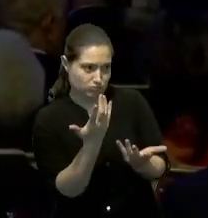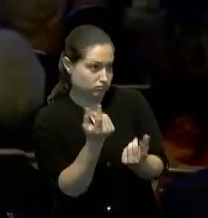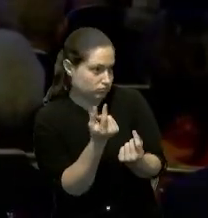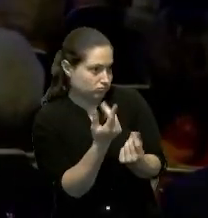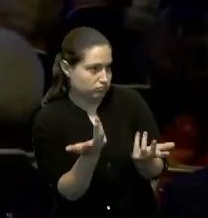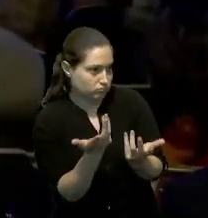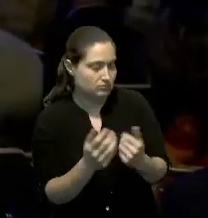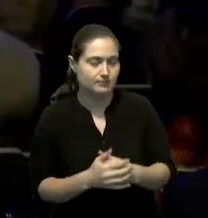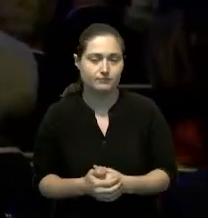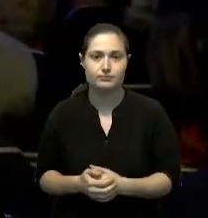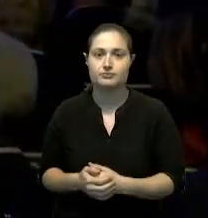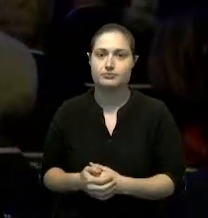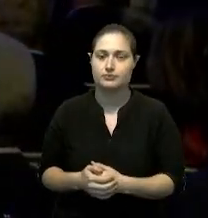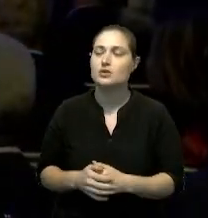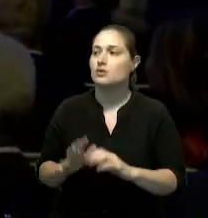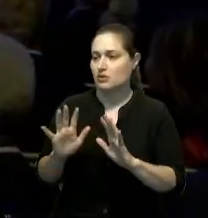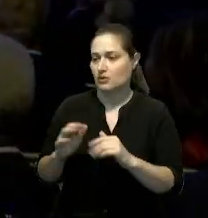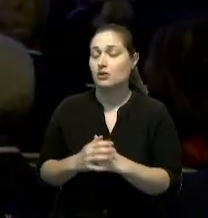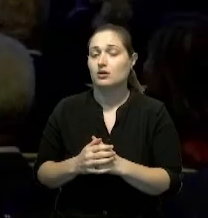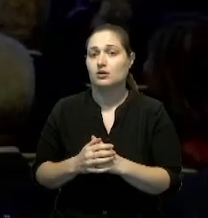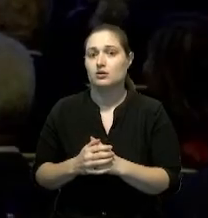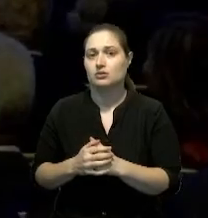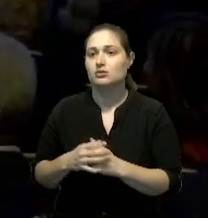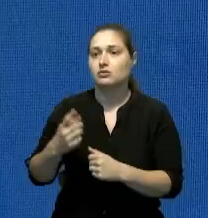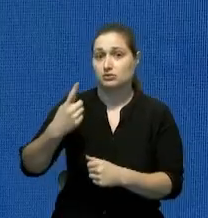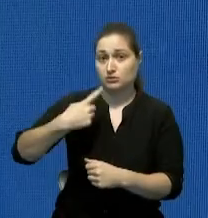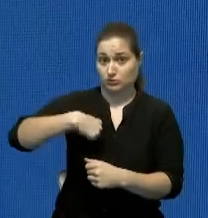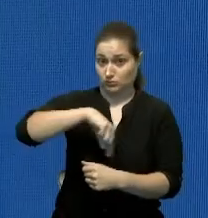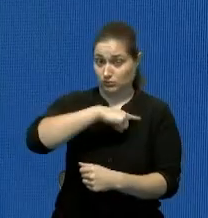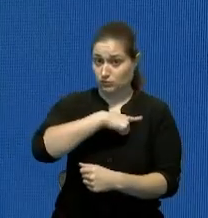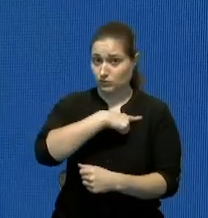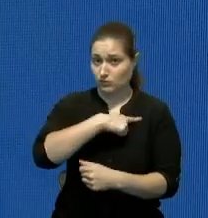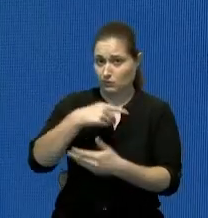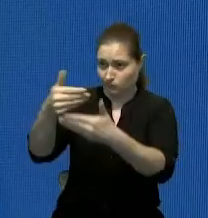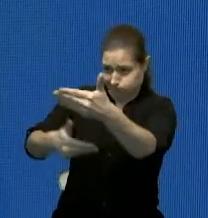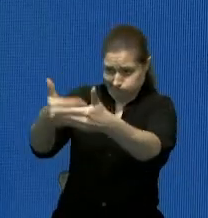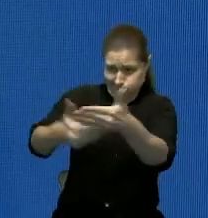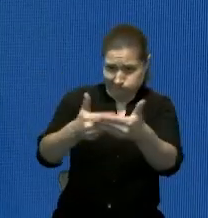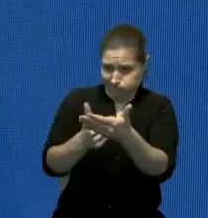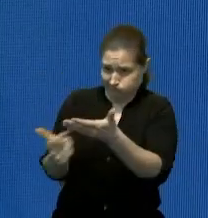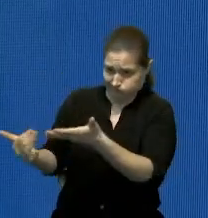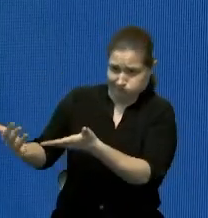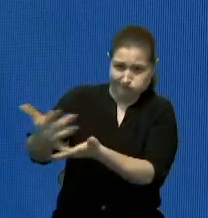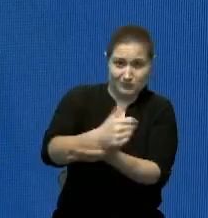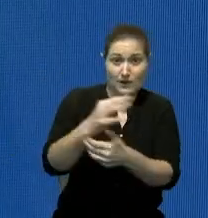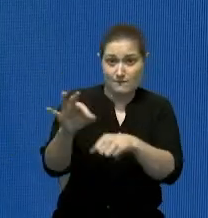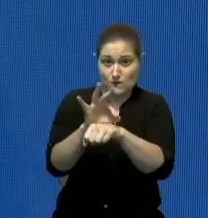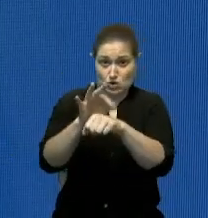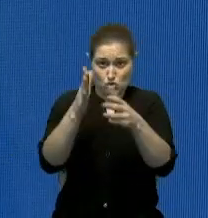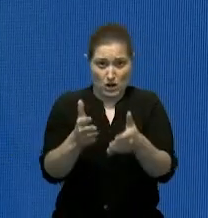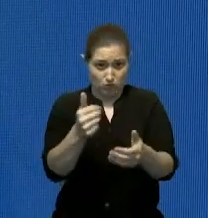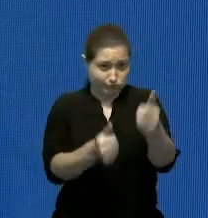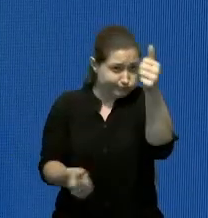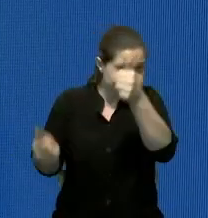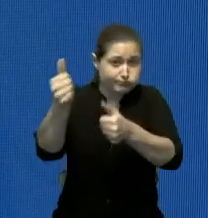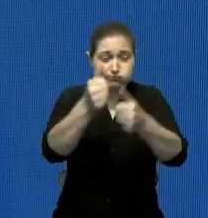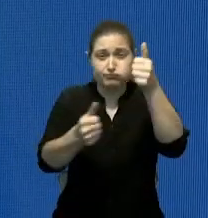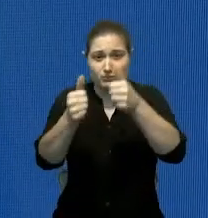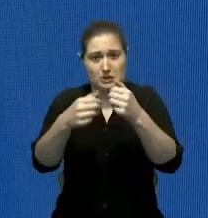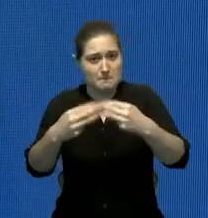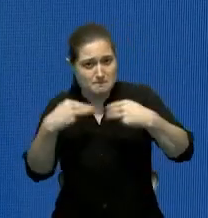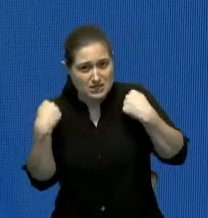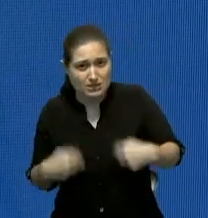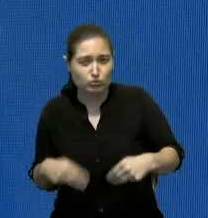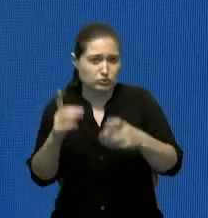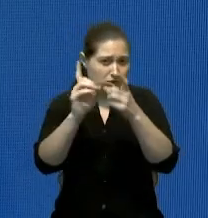mire estamos recibiendo un reporte básicamente todos casi todos los funcionarios de más alto nivel ministros y